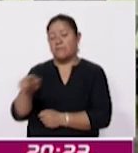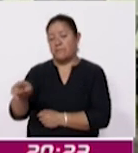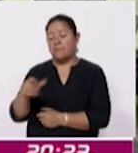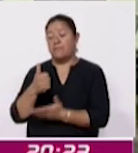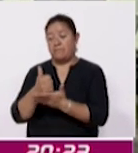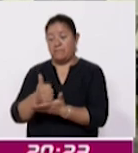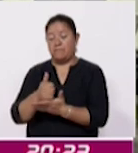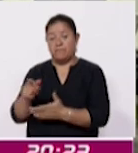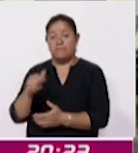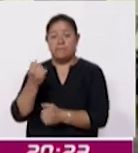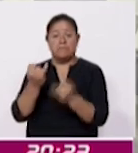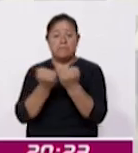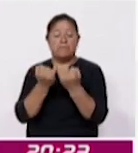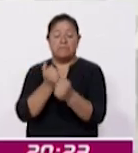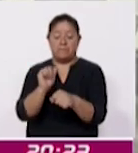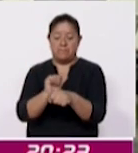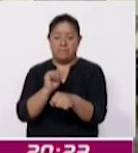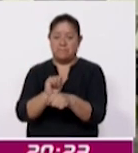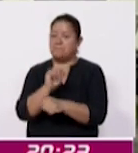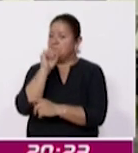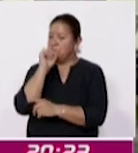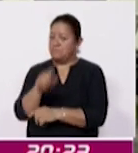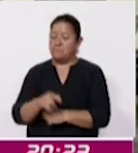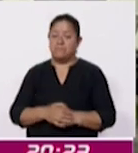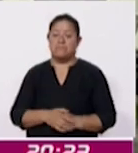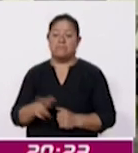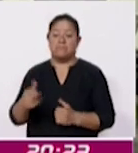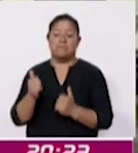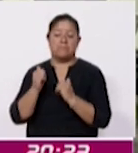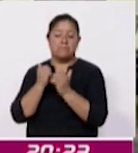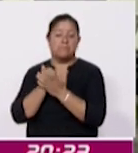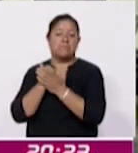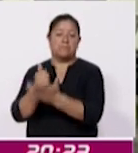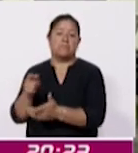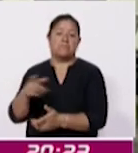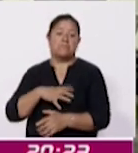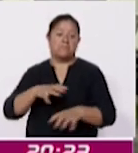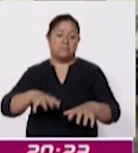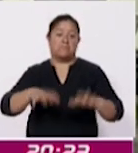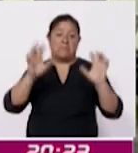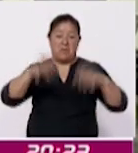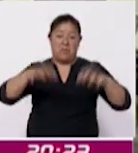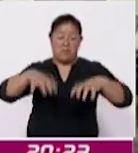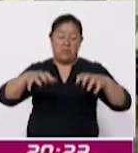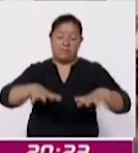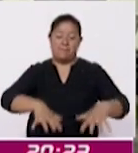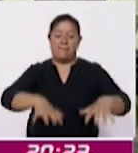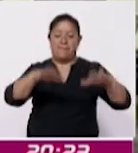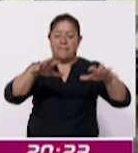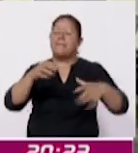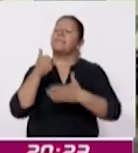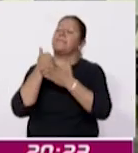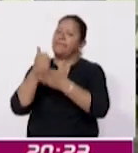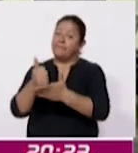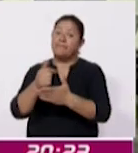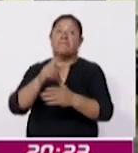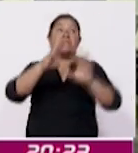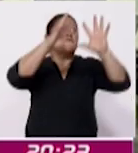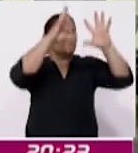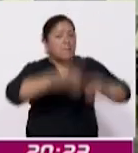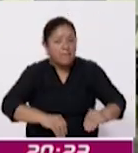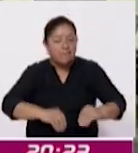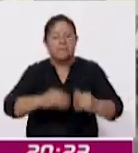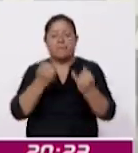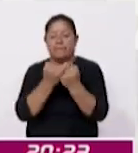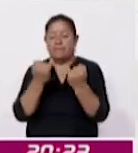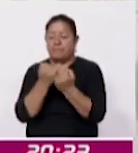personas en los accidentes automovilísticos, salvaguardando también la integridad cuando hay inundaciones, también acudimos, cuando hay derrumbes también acudimos nosotros a